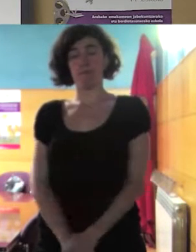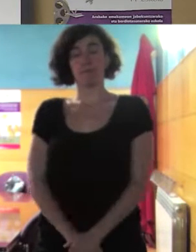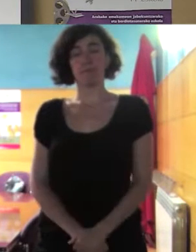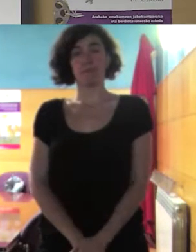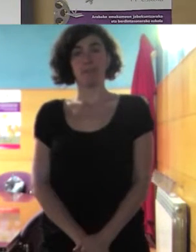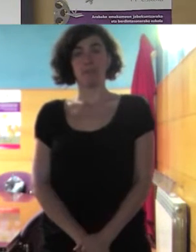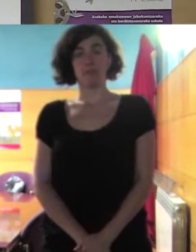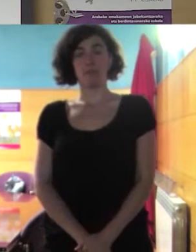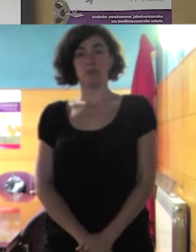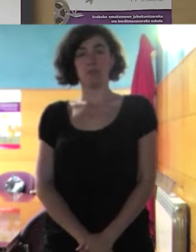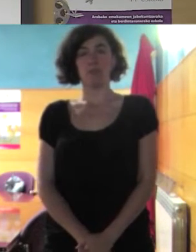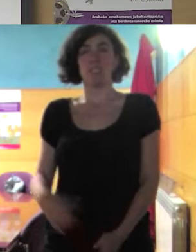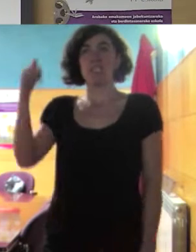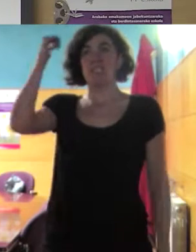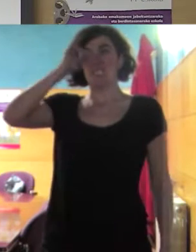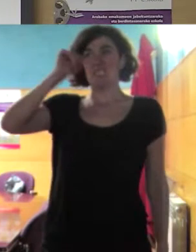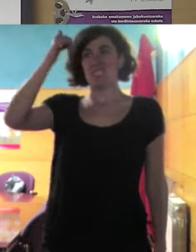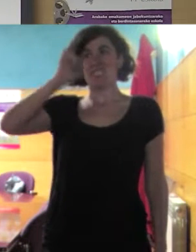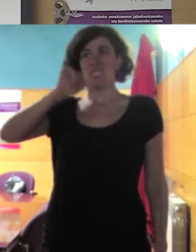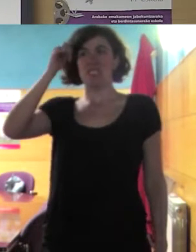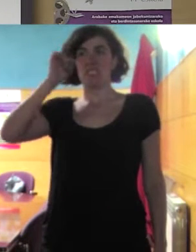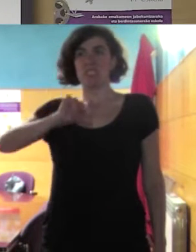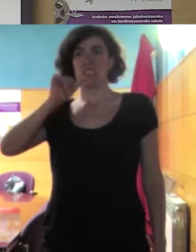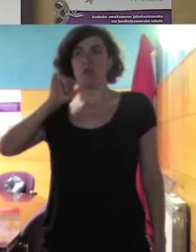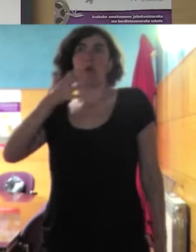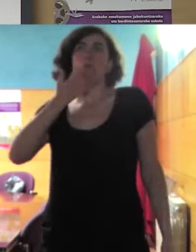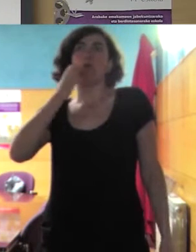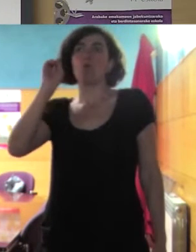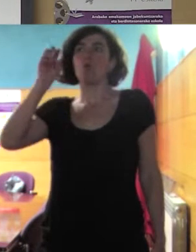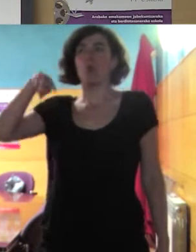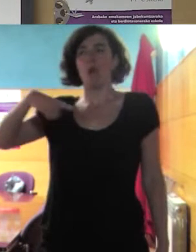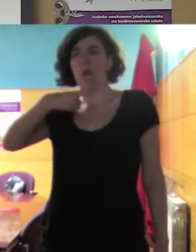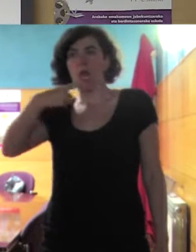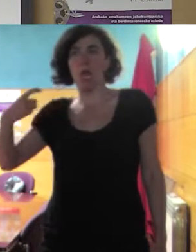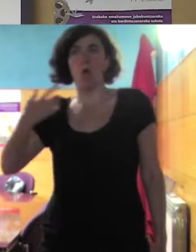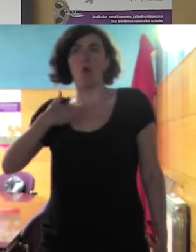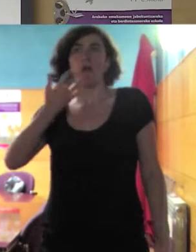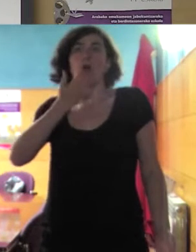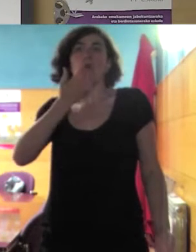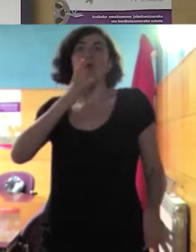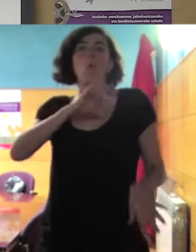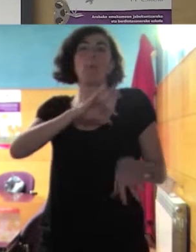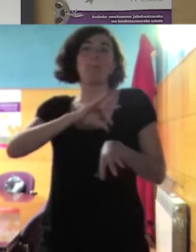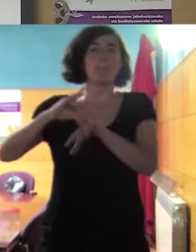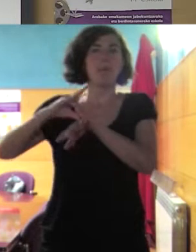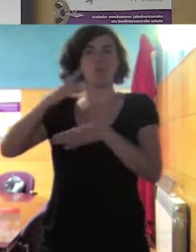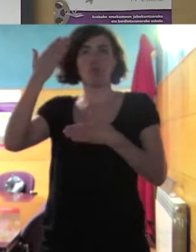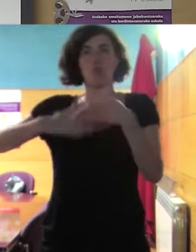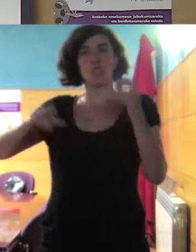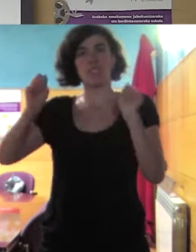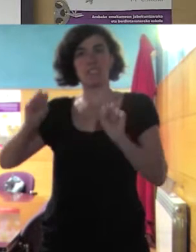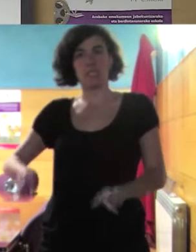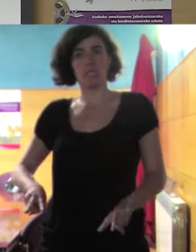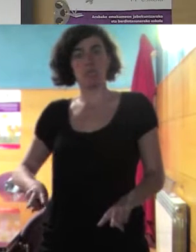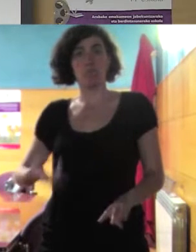ya tenemos aquí este señor que puede ser de una ONG o un médico sin fronteras que está pasando un tiempo con